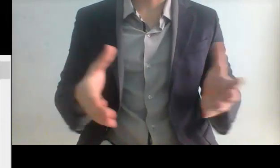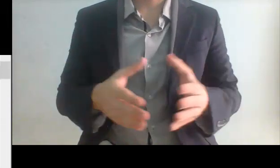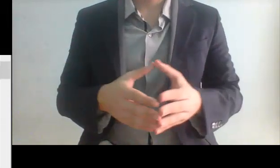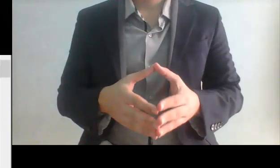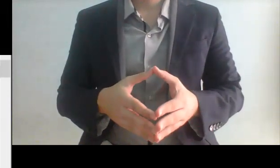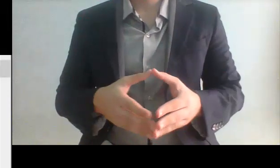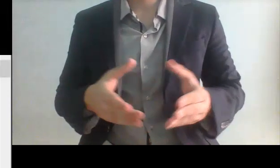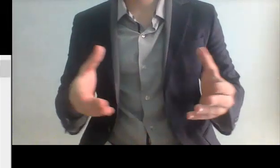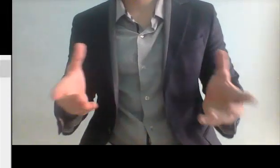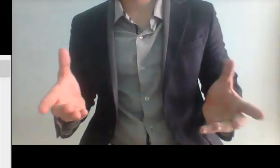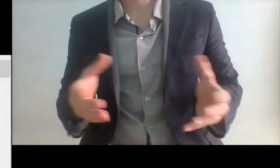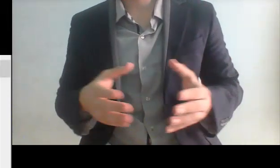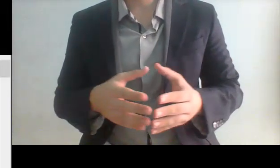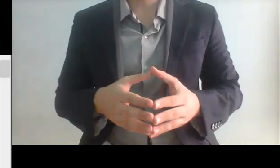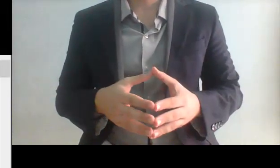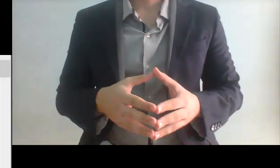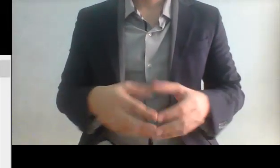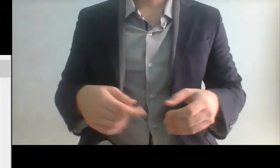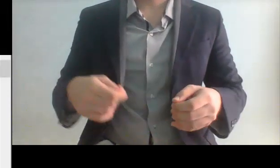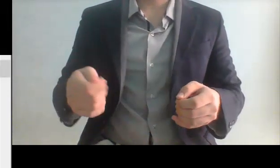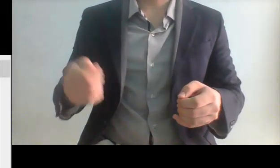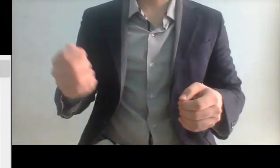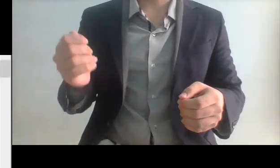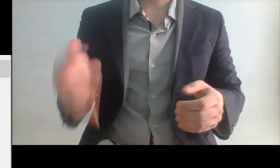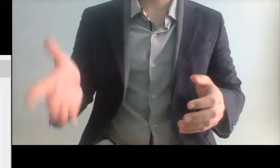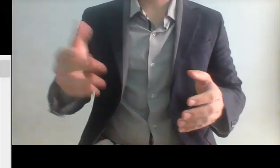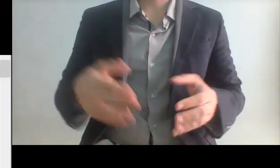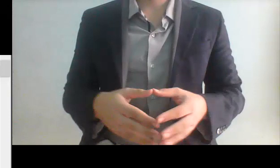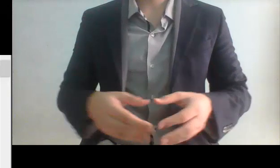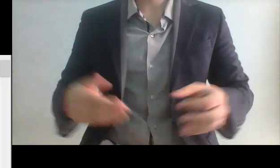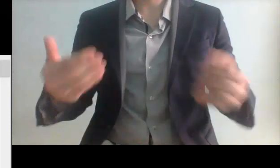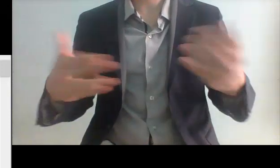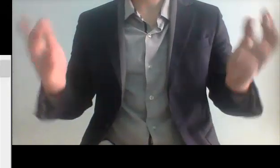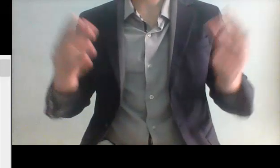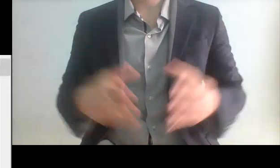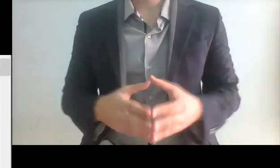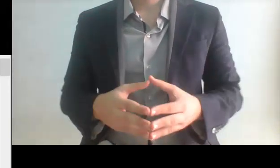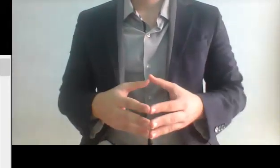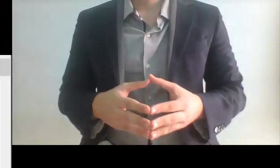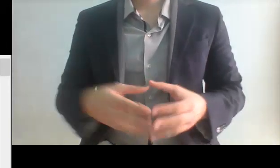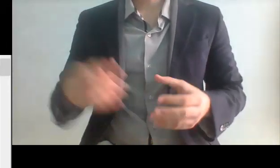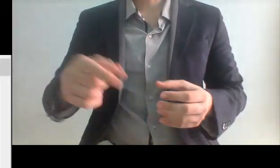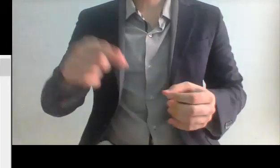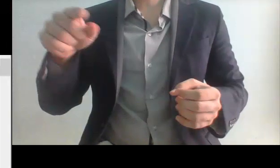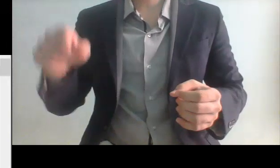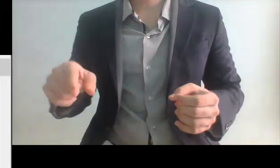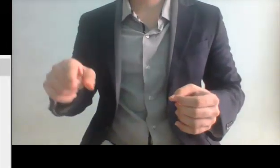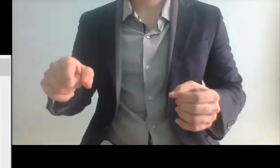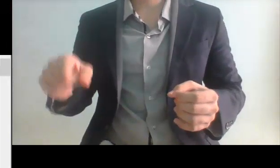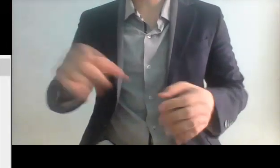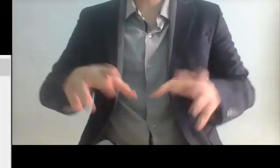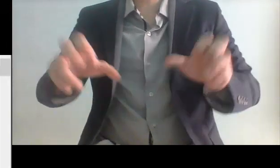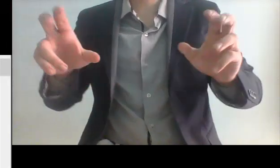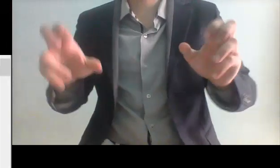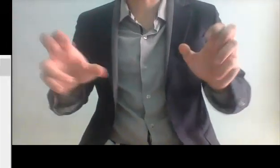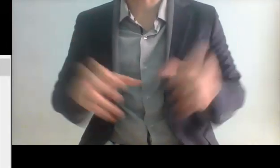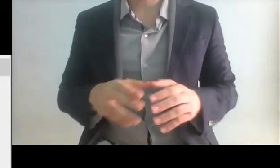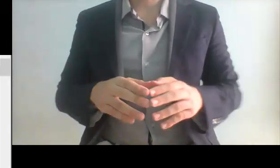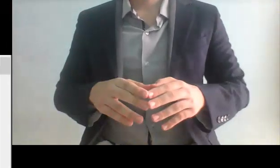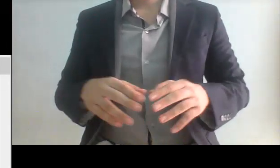gobernador que es de Movimiento Ciudadano le dio cinco milloncitos y dijo habla bien de mí es lo mismo que quieren hacer esos